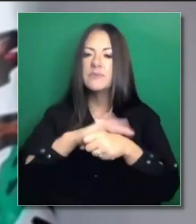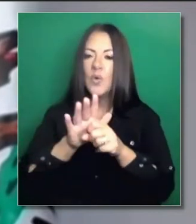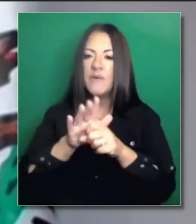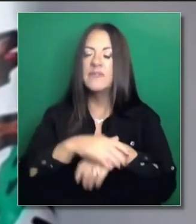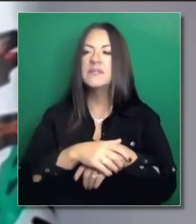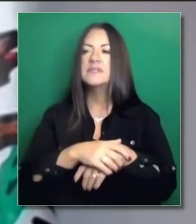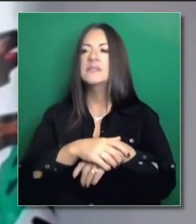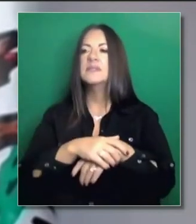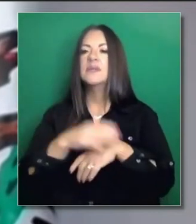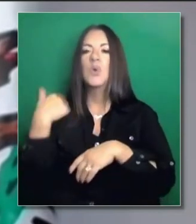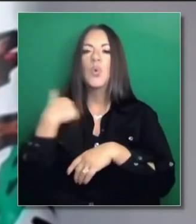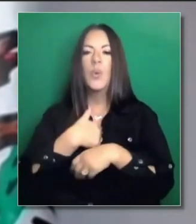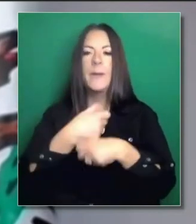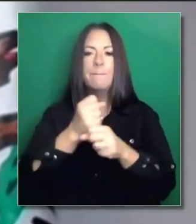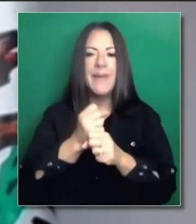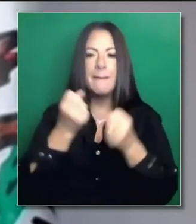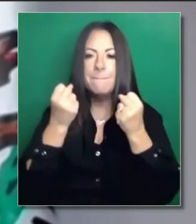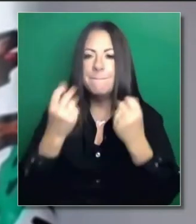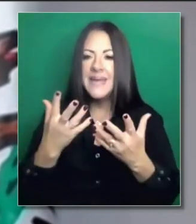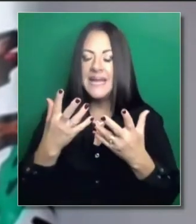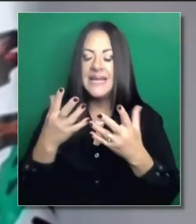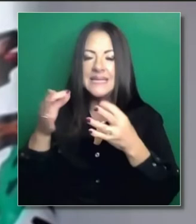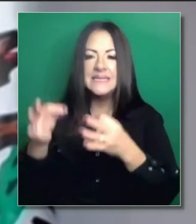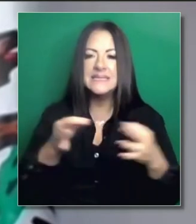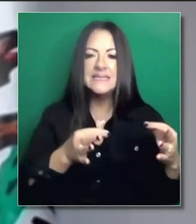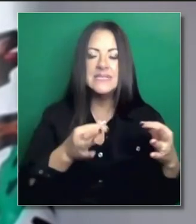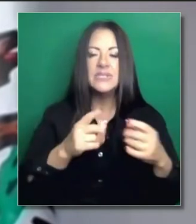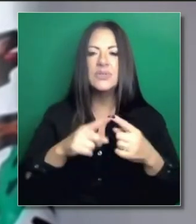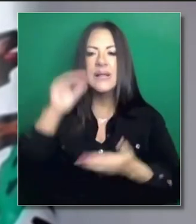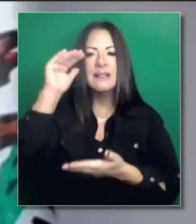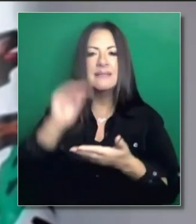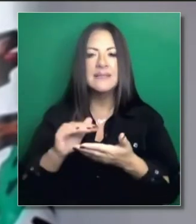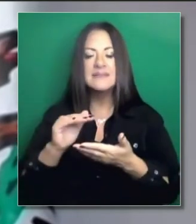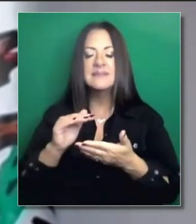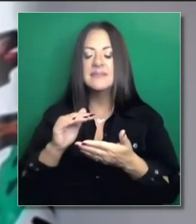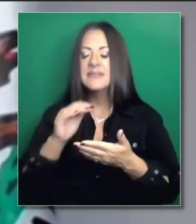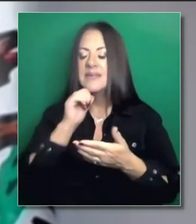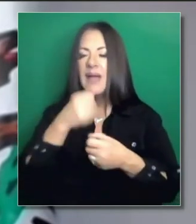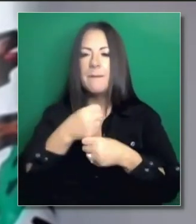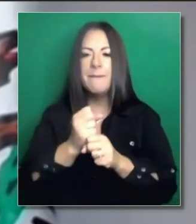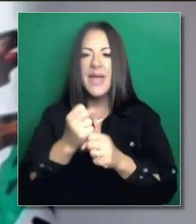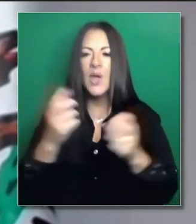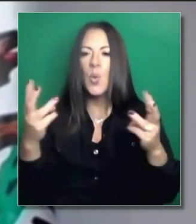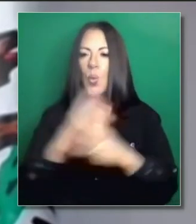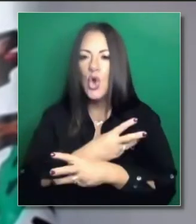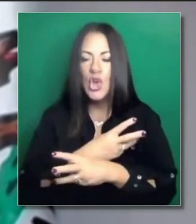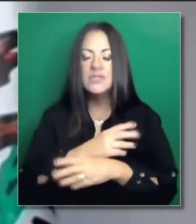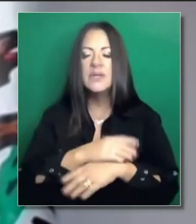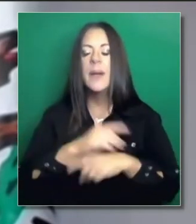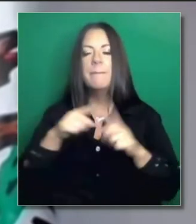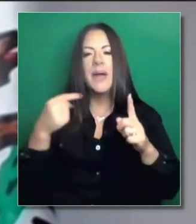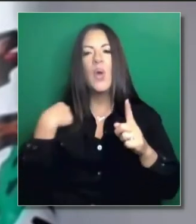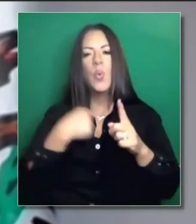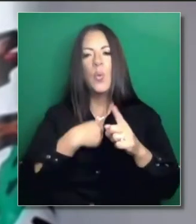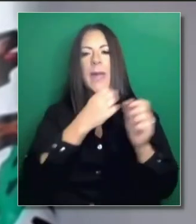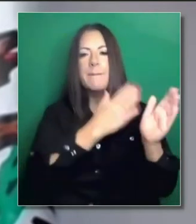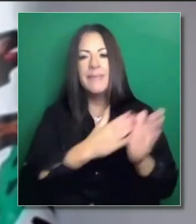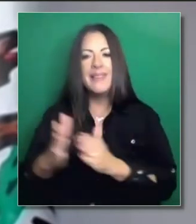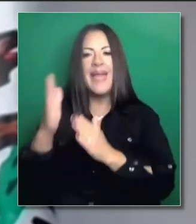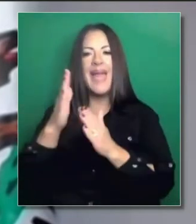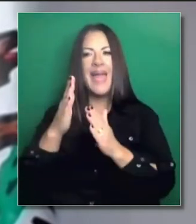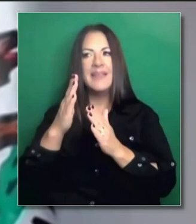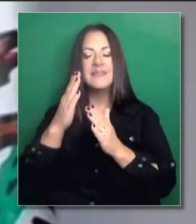estatal y local, se tomaron muchas decisiones para que no fuera tan preocupante. Pero